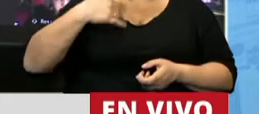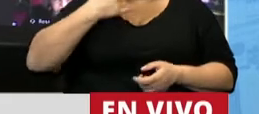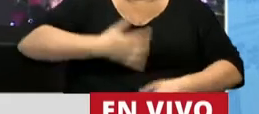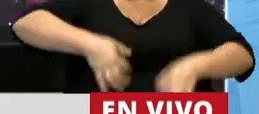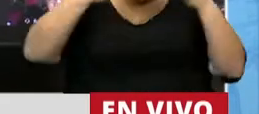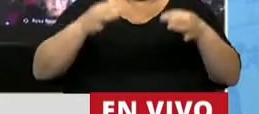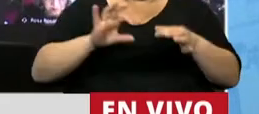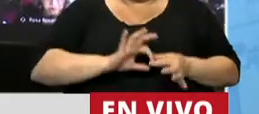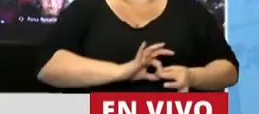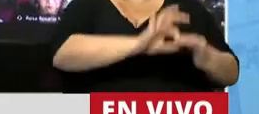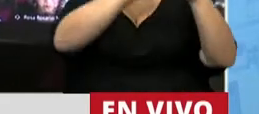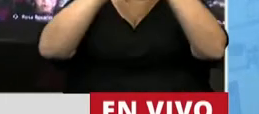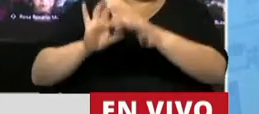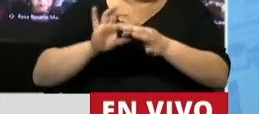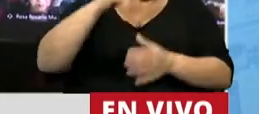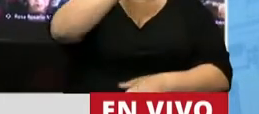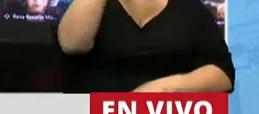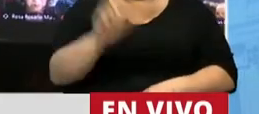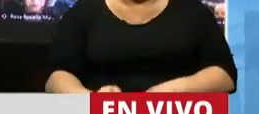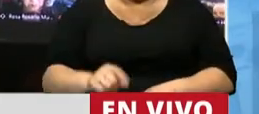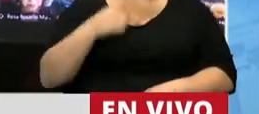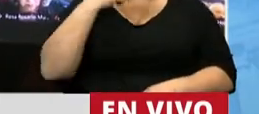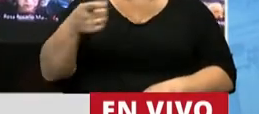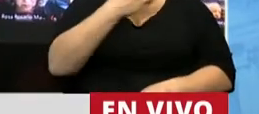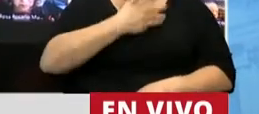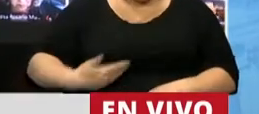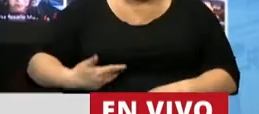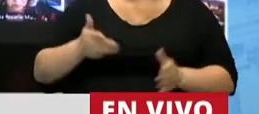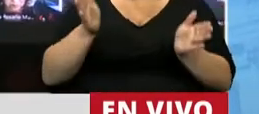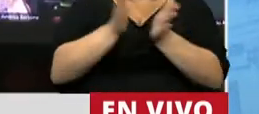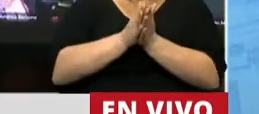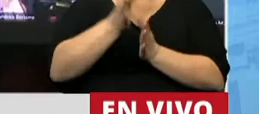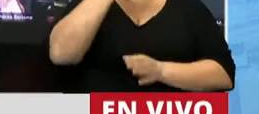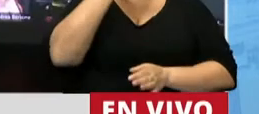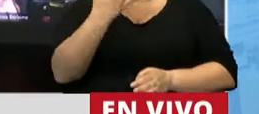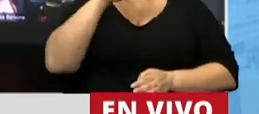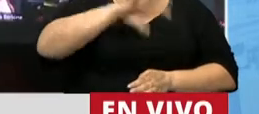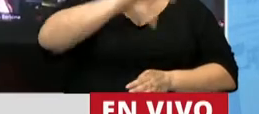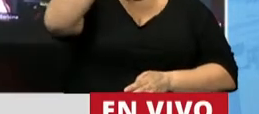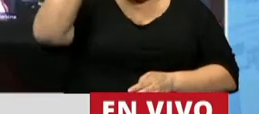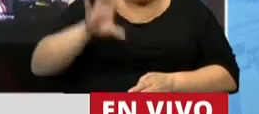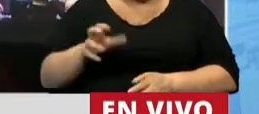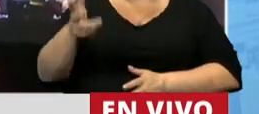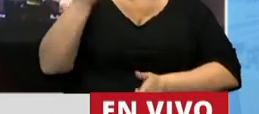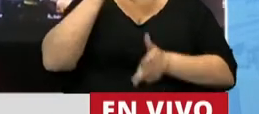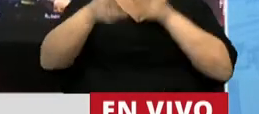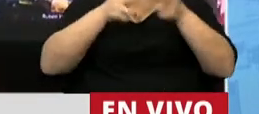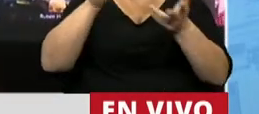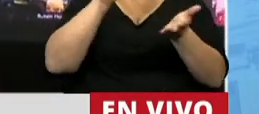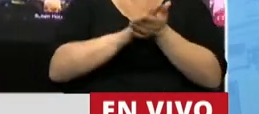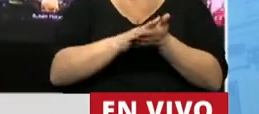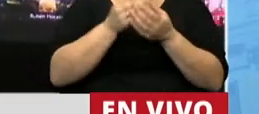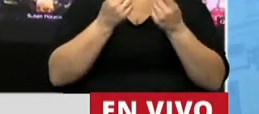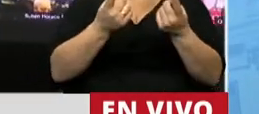verdaderamente federal. Nos dijo que iba a gobernar con las 24 provincias. Nos habló de la necesidad